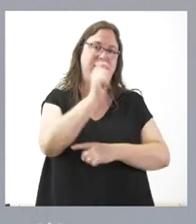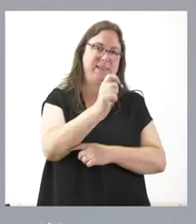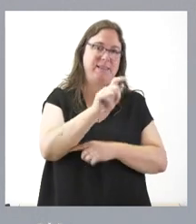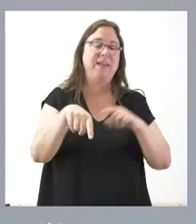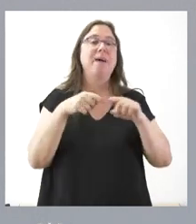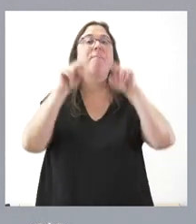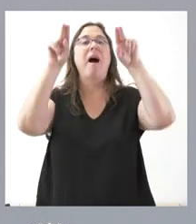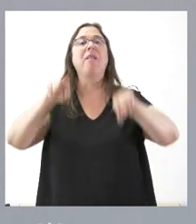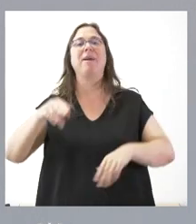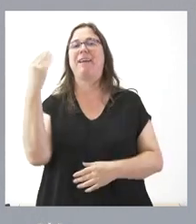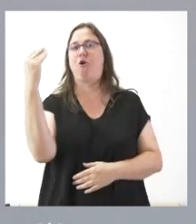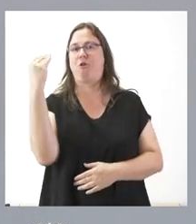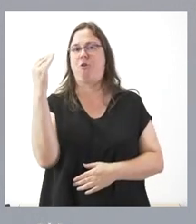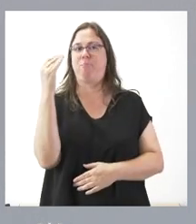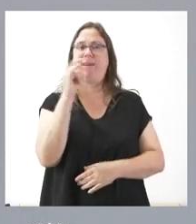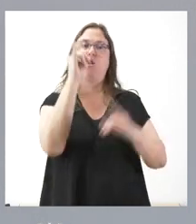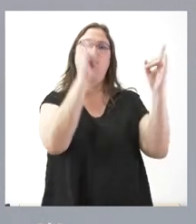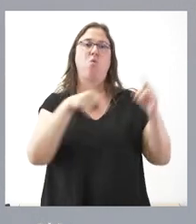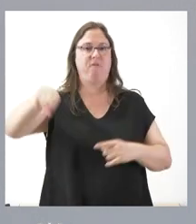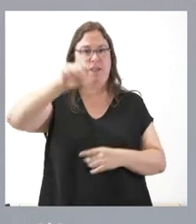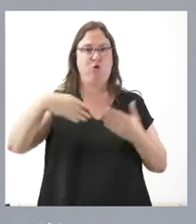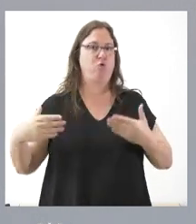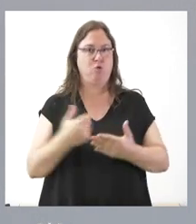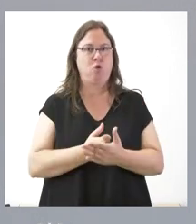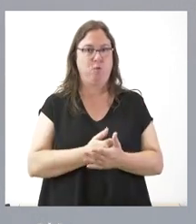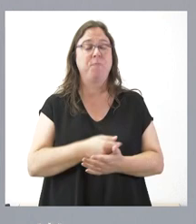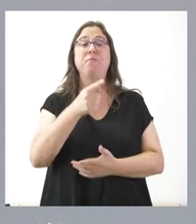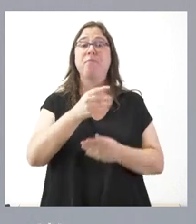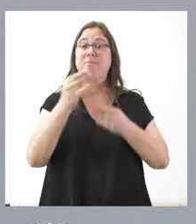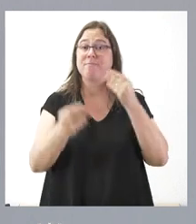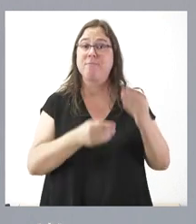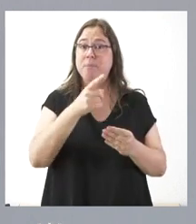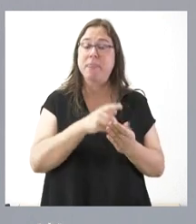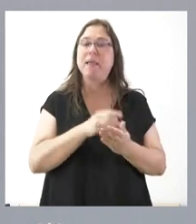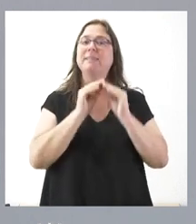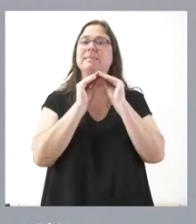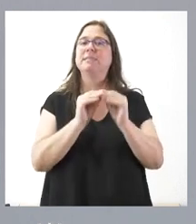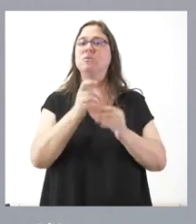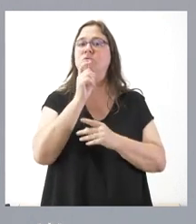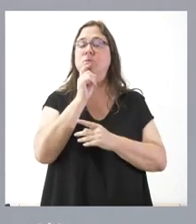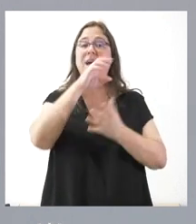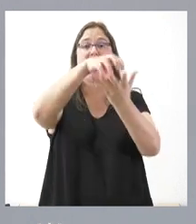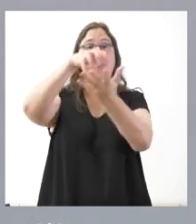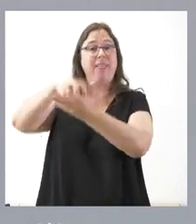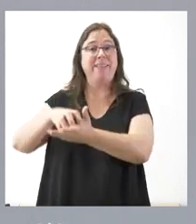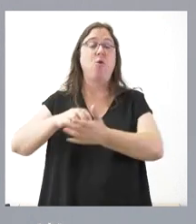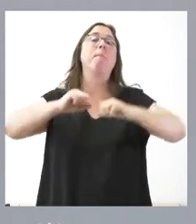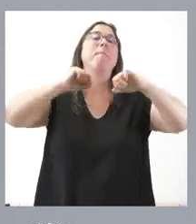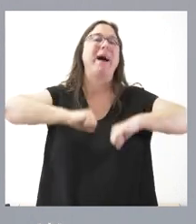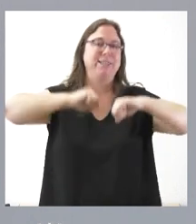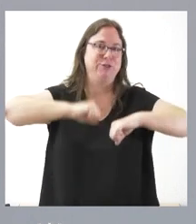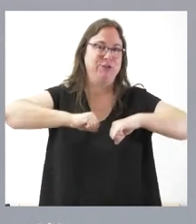albergues juveniles de la comunidad. Esta actuación la realizamos en los centros de mayores, en las